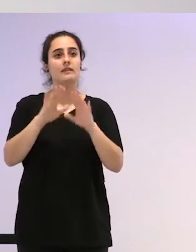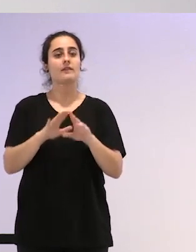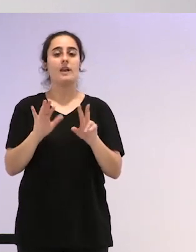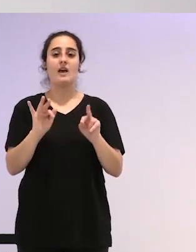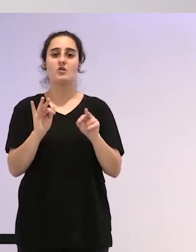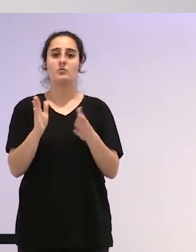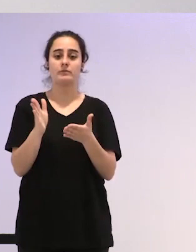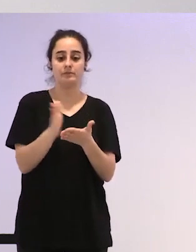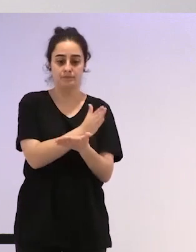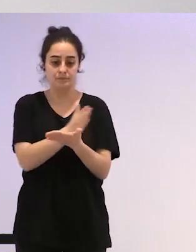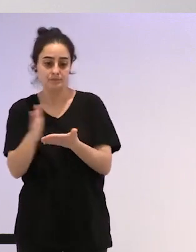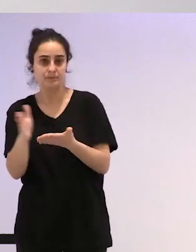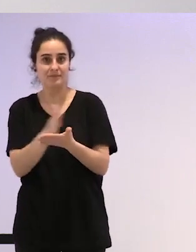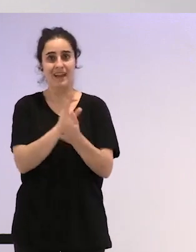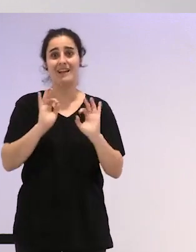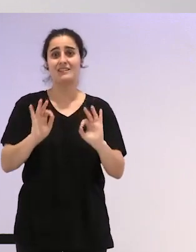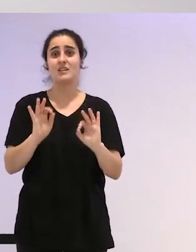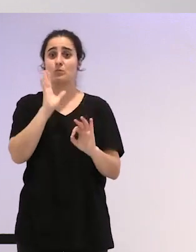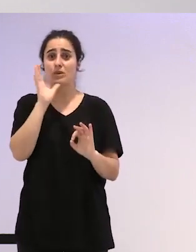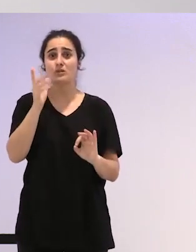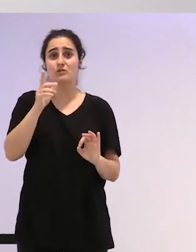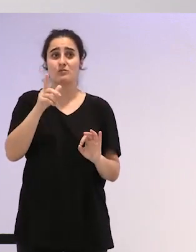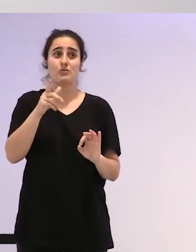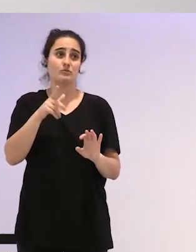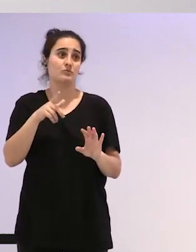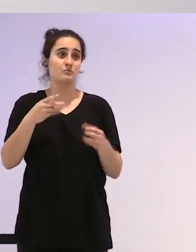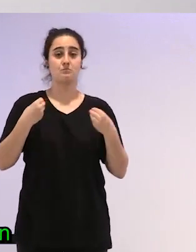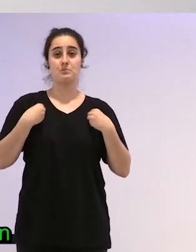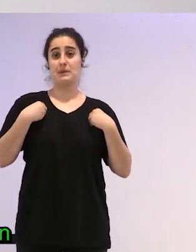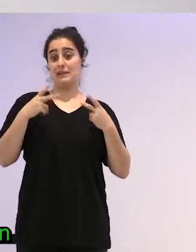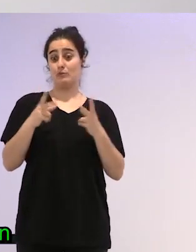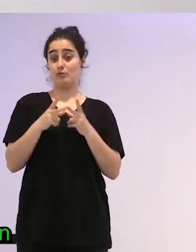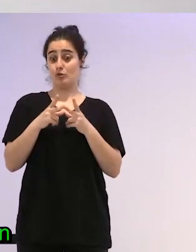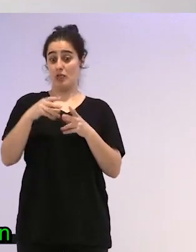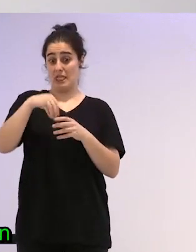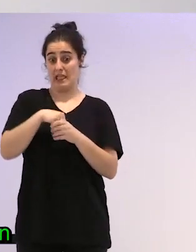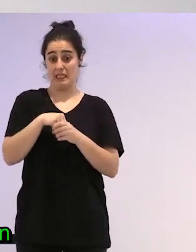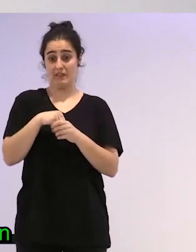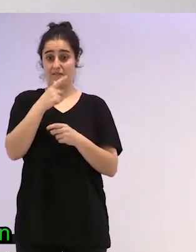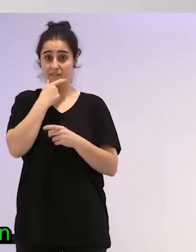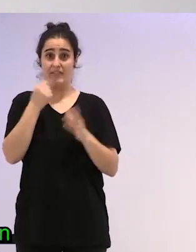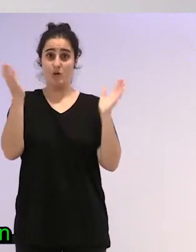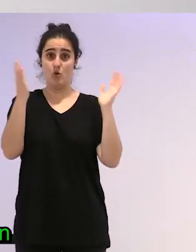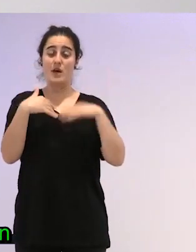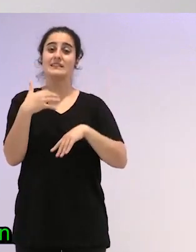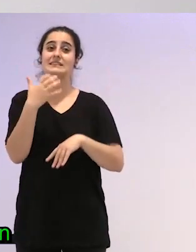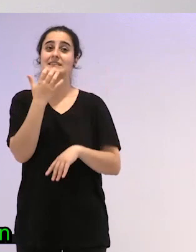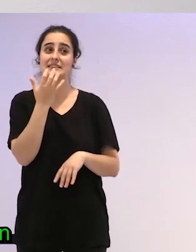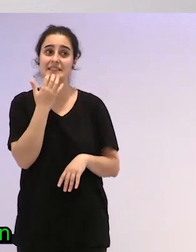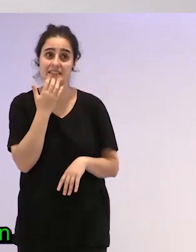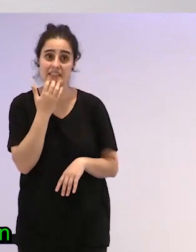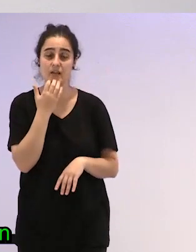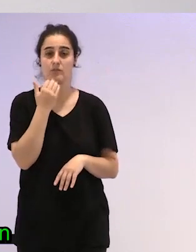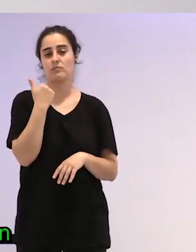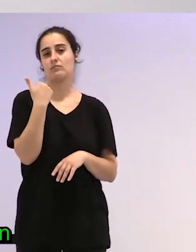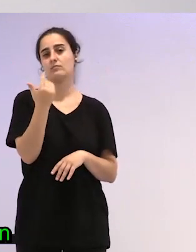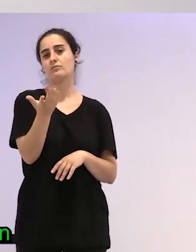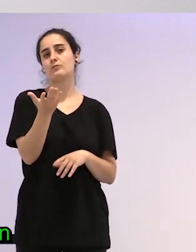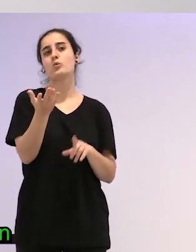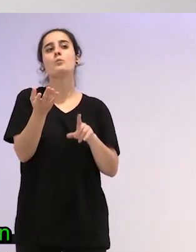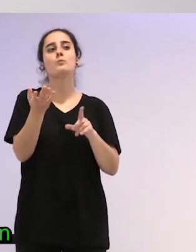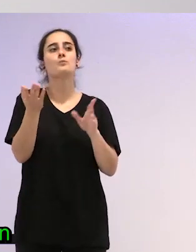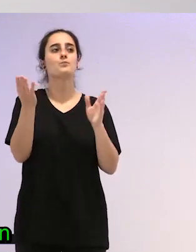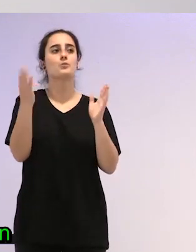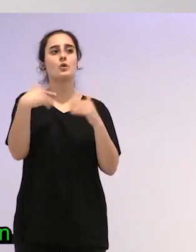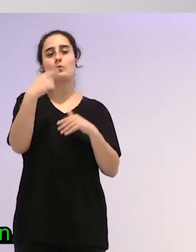determinada, y no es fácil sobrevivir en esta sociedad si de alguna manera no das una imagen,